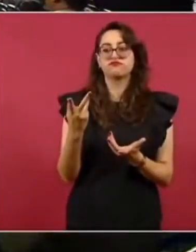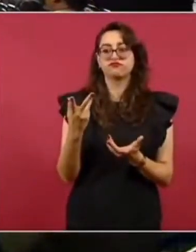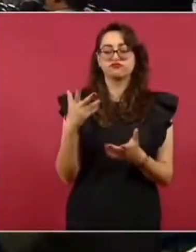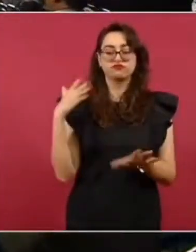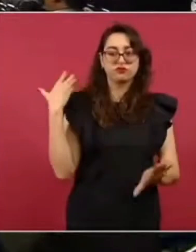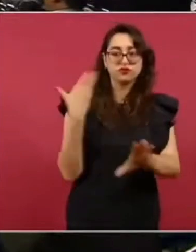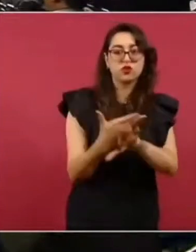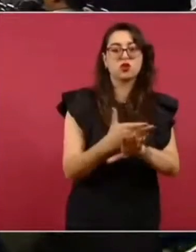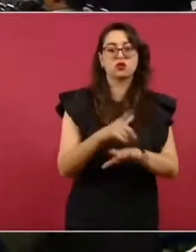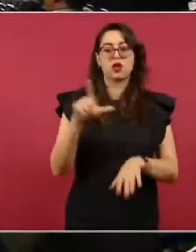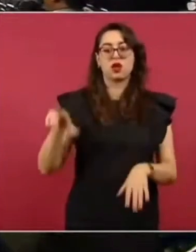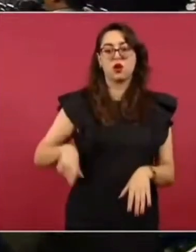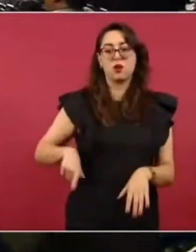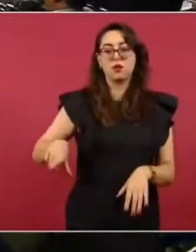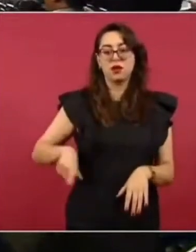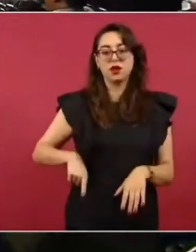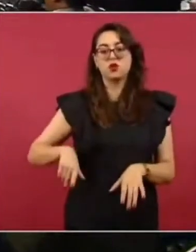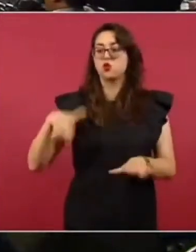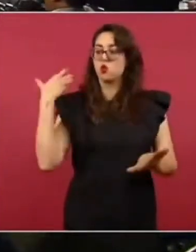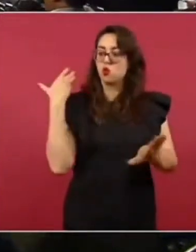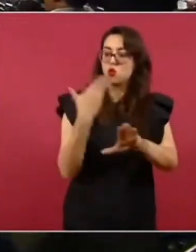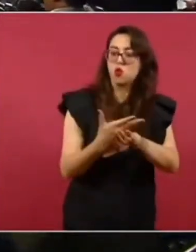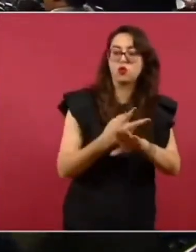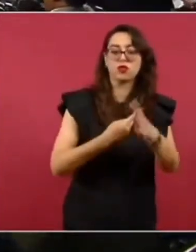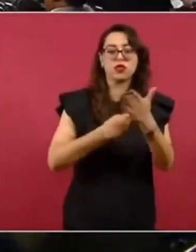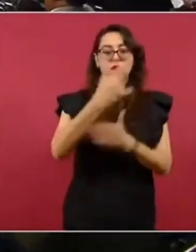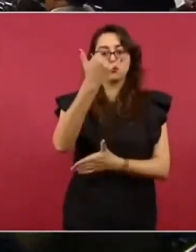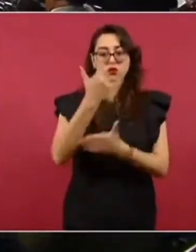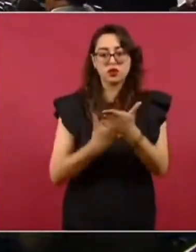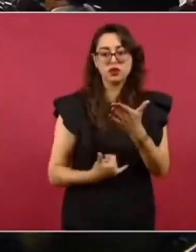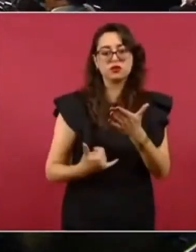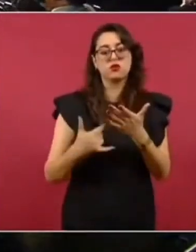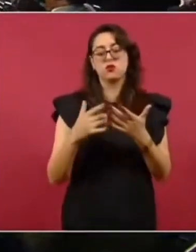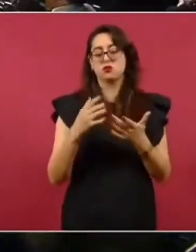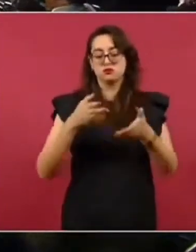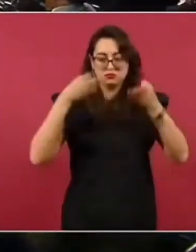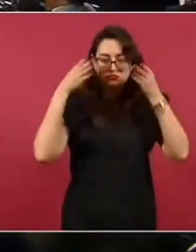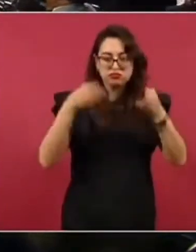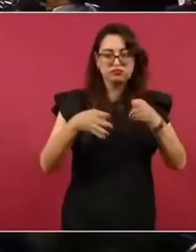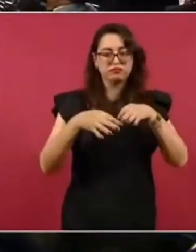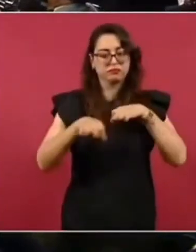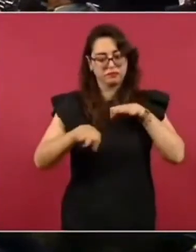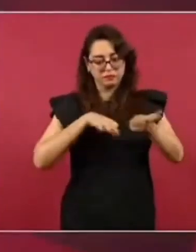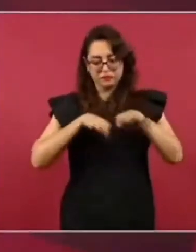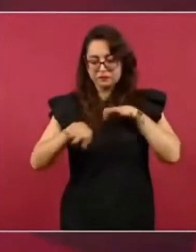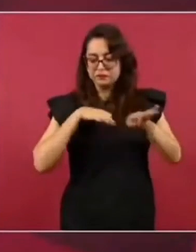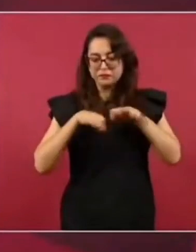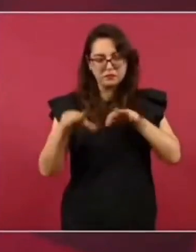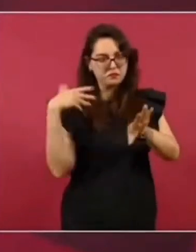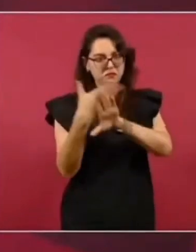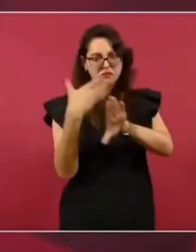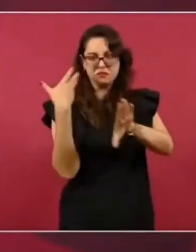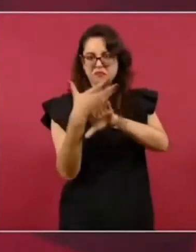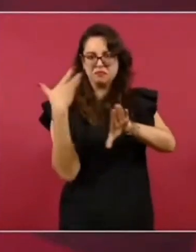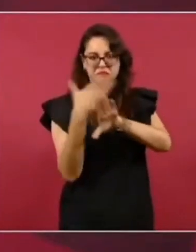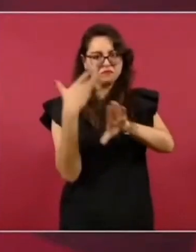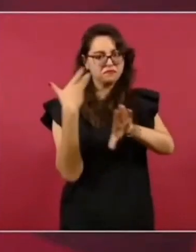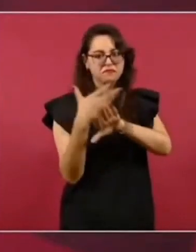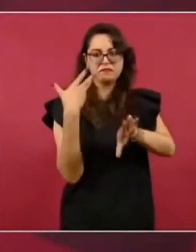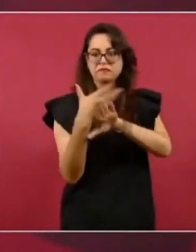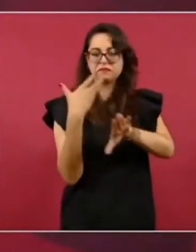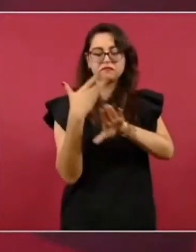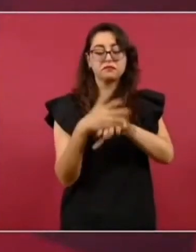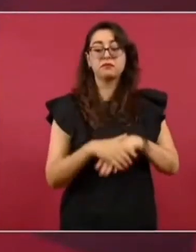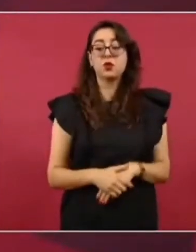amparos en contra de las obras que estamos llevando a cabo desde la construcción del